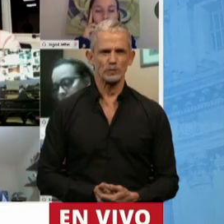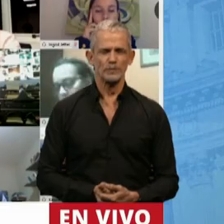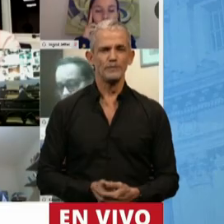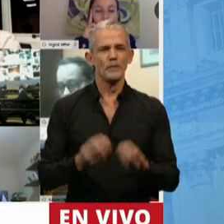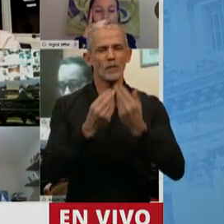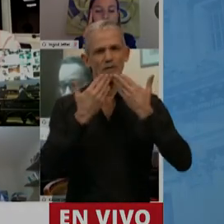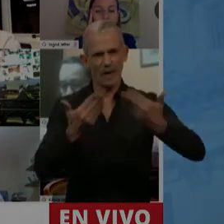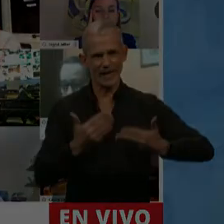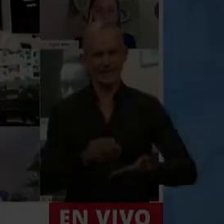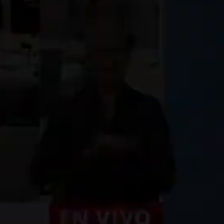Muchas gracias, diputada.